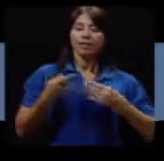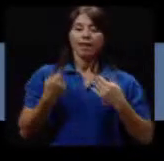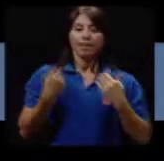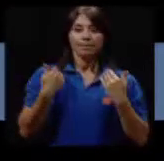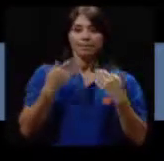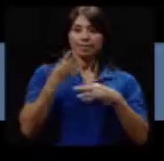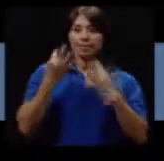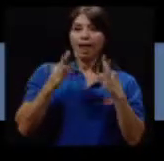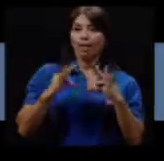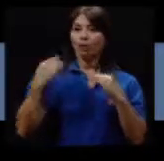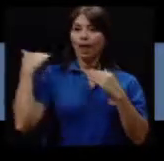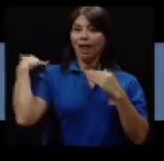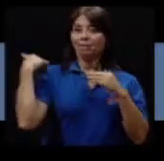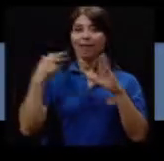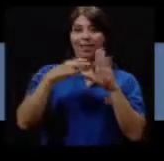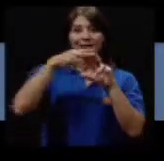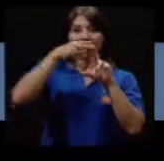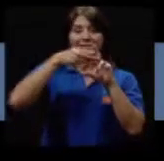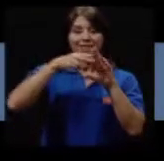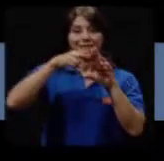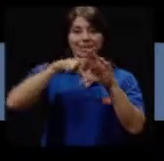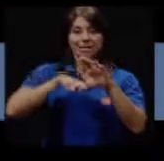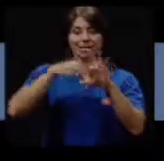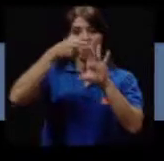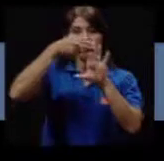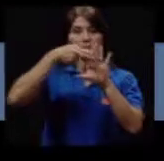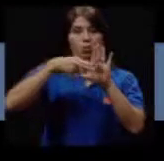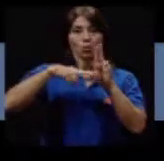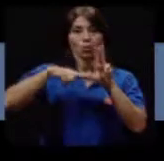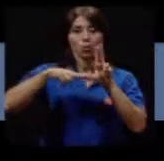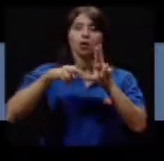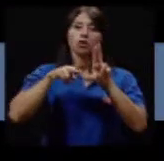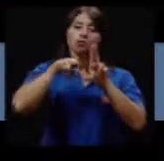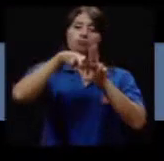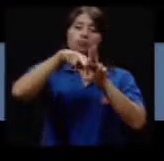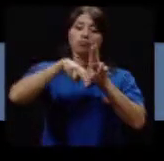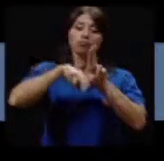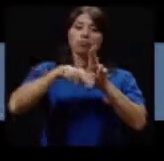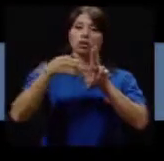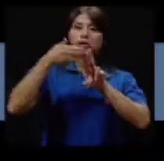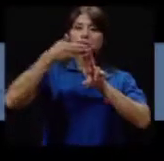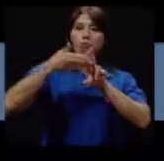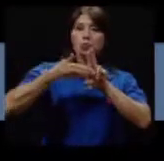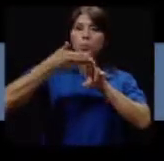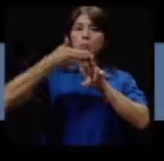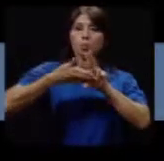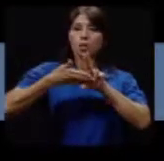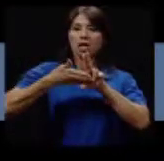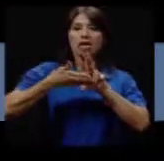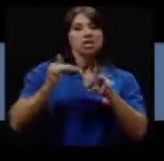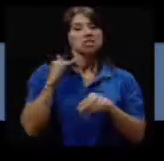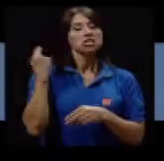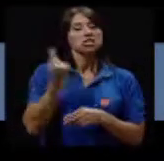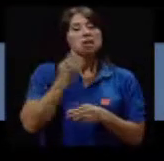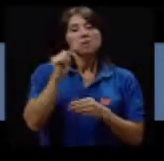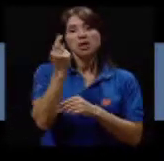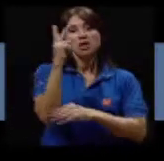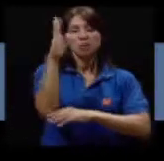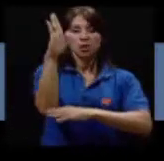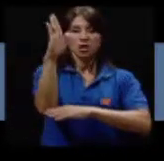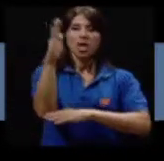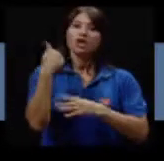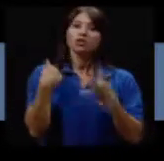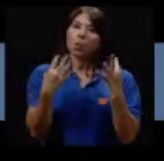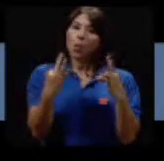tratando de pegar la espalda totalmente a la silla y con normalidad a medio día